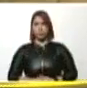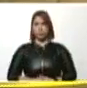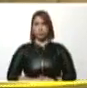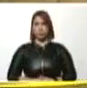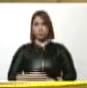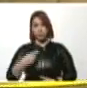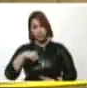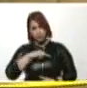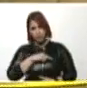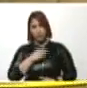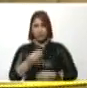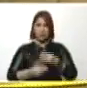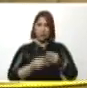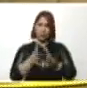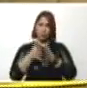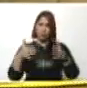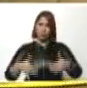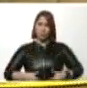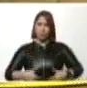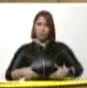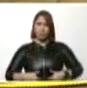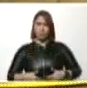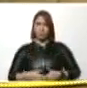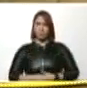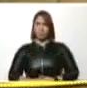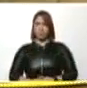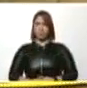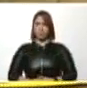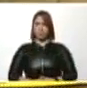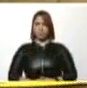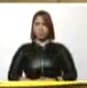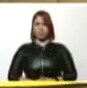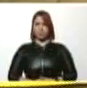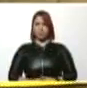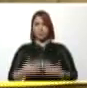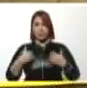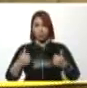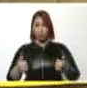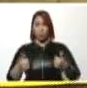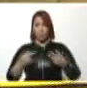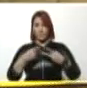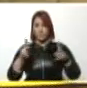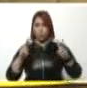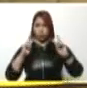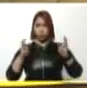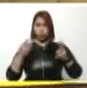Nosotros hemos hecho un gran esfuerzo en salud pública con el tema de la pandemia.